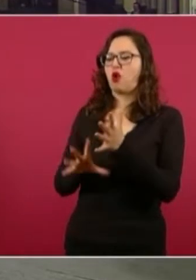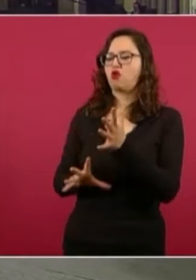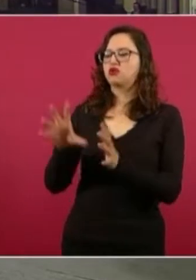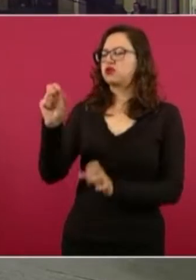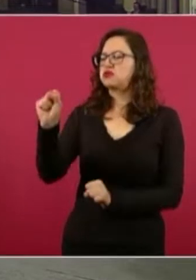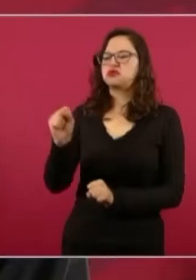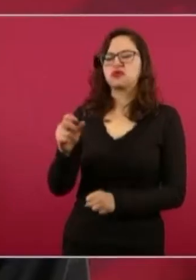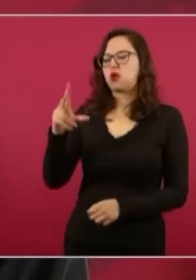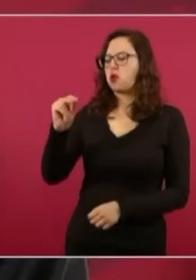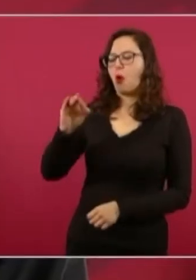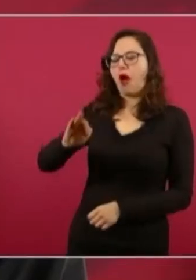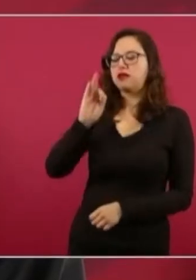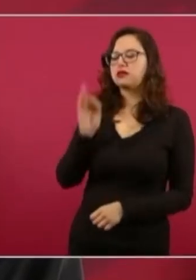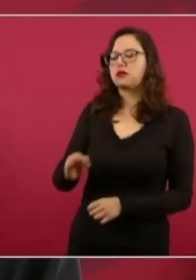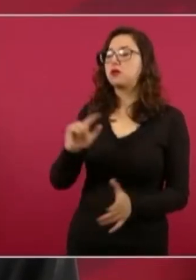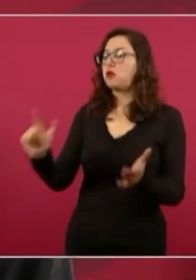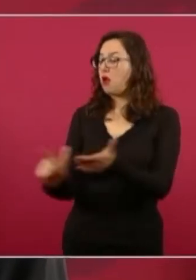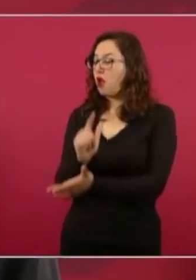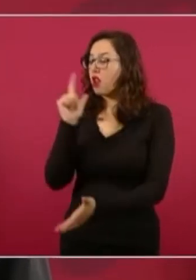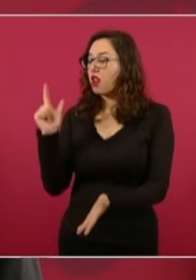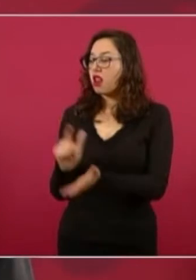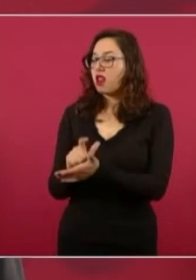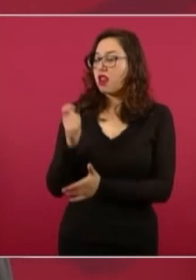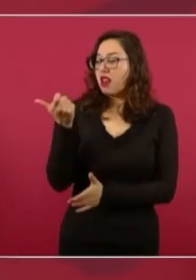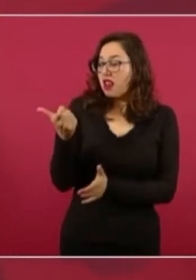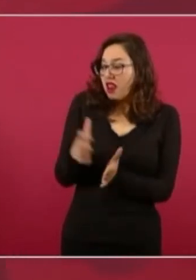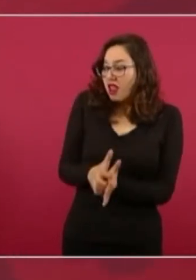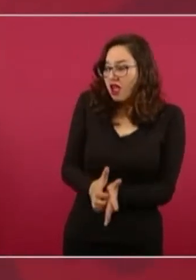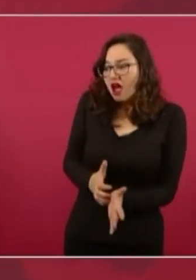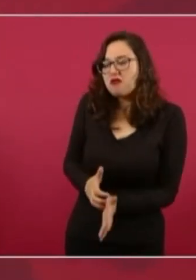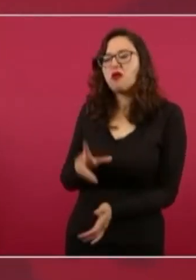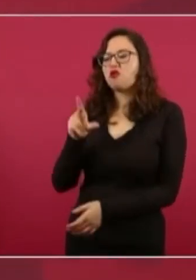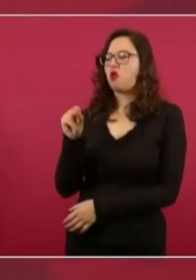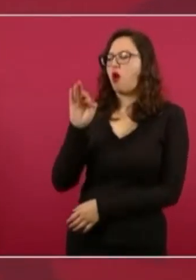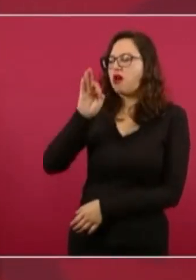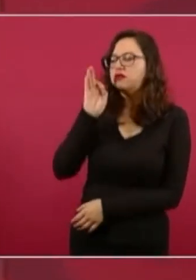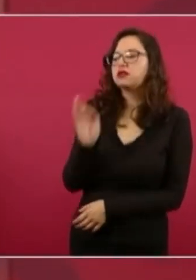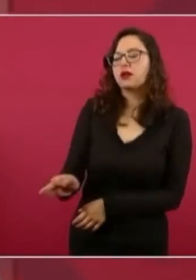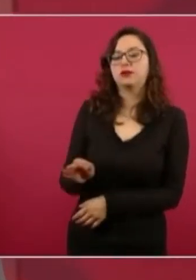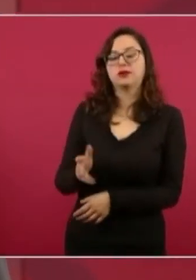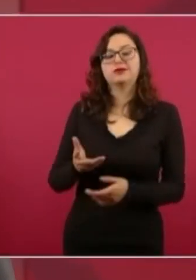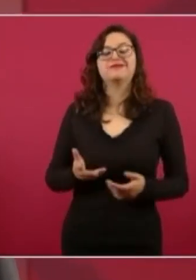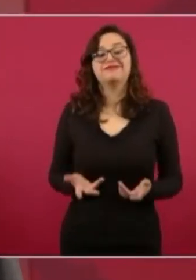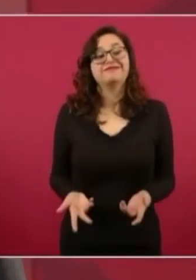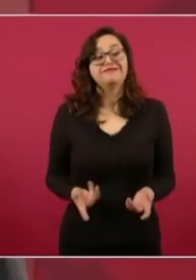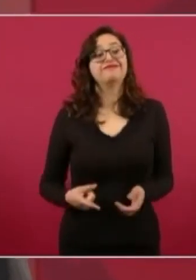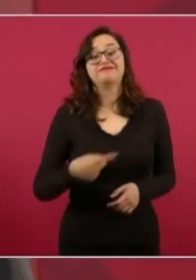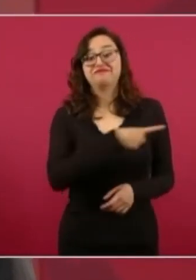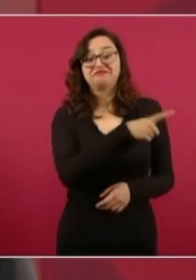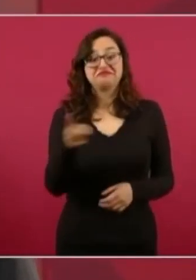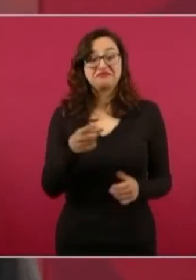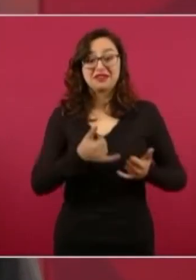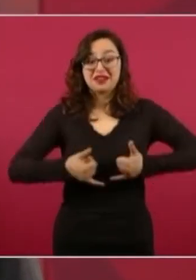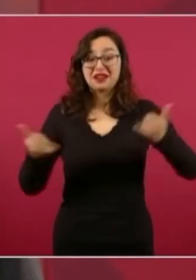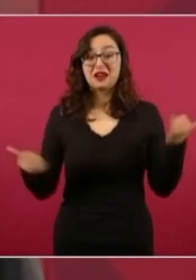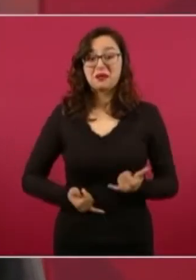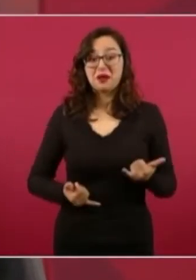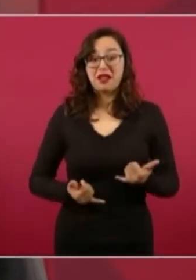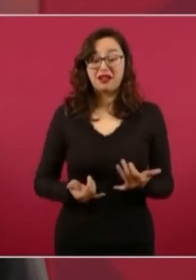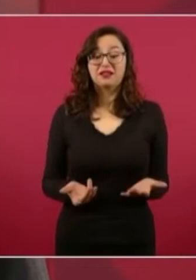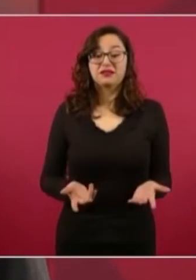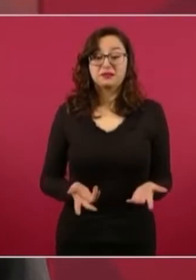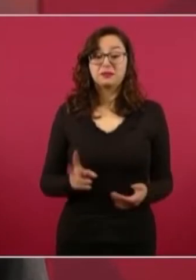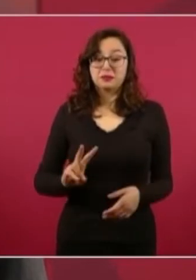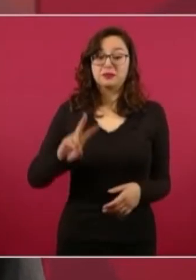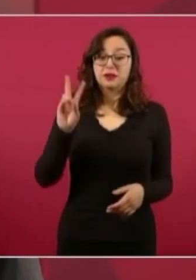a esta ley de austeridad. Entonces, vamos a buscar la forma de